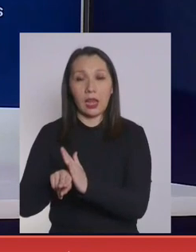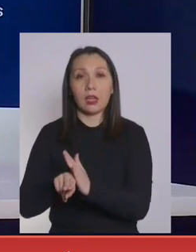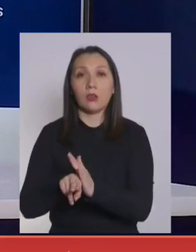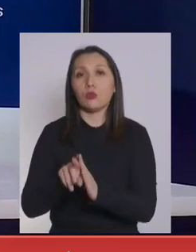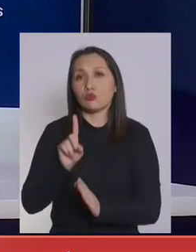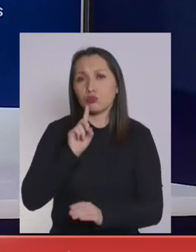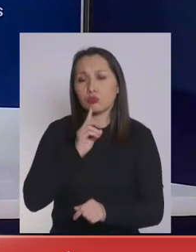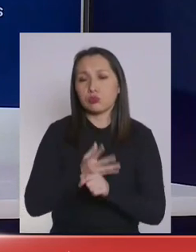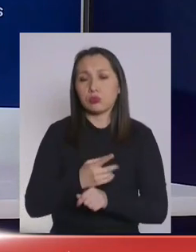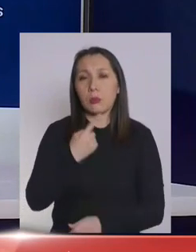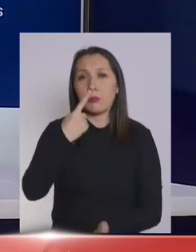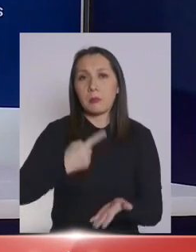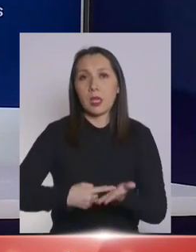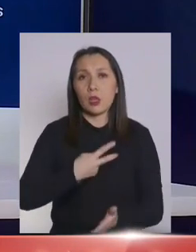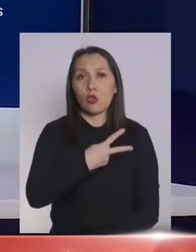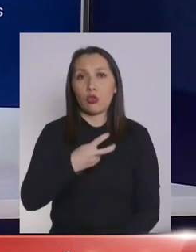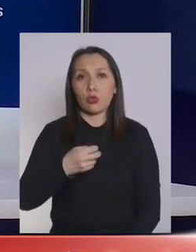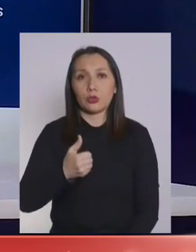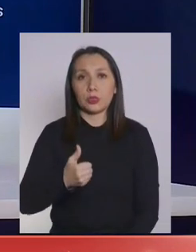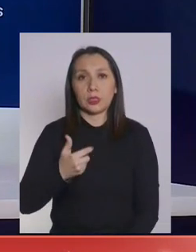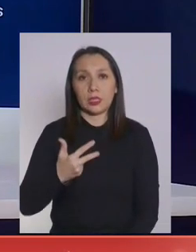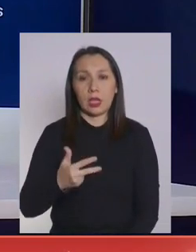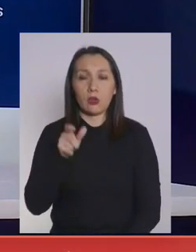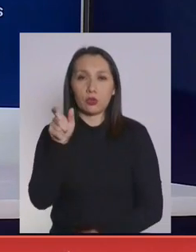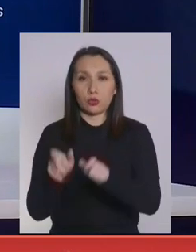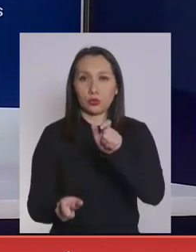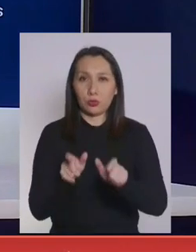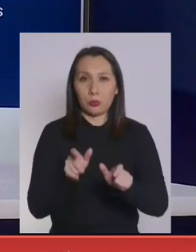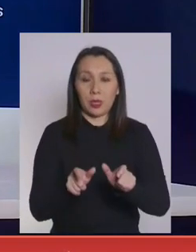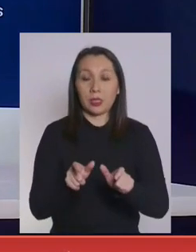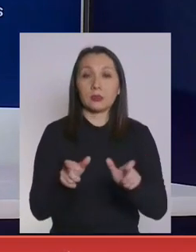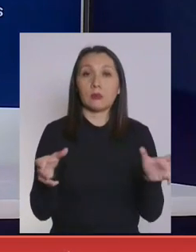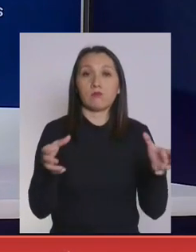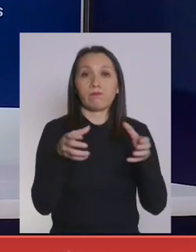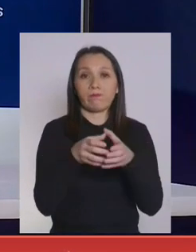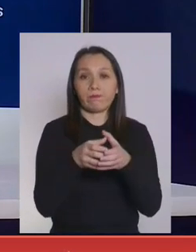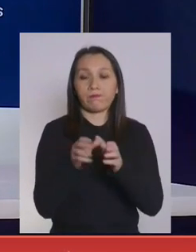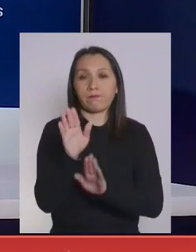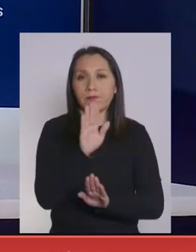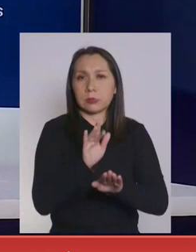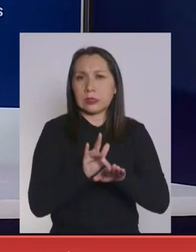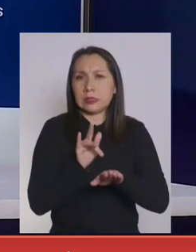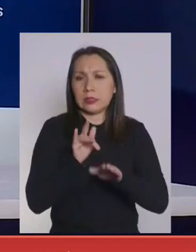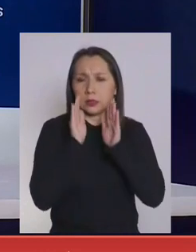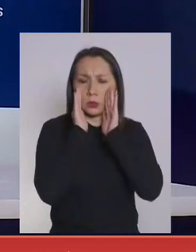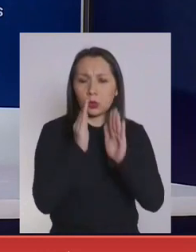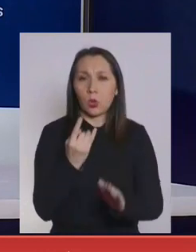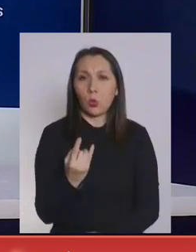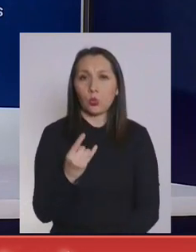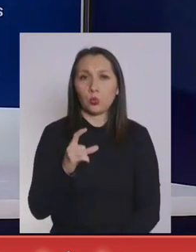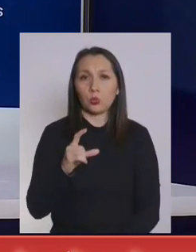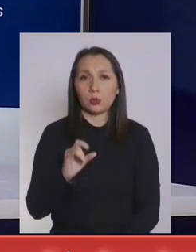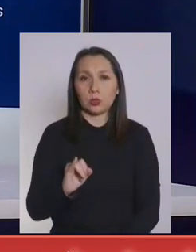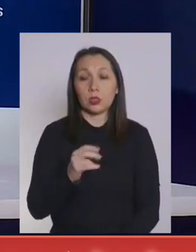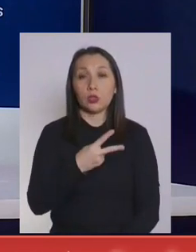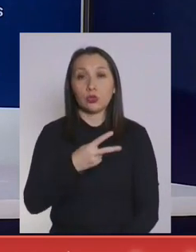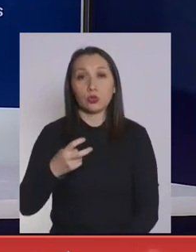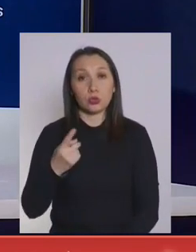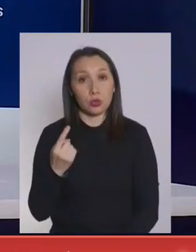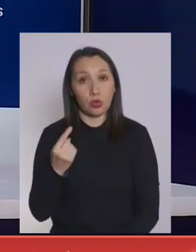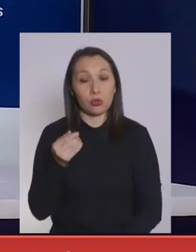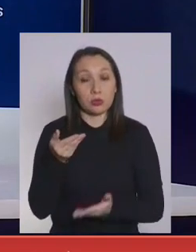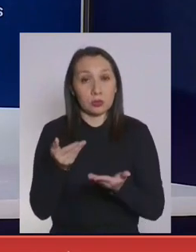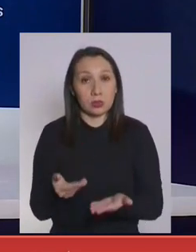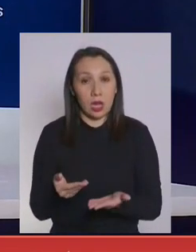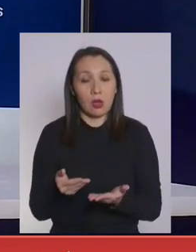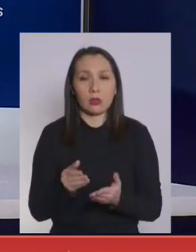tenemos 1.268 personas en unidades de cuidados intensivos, de las cuales 211 se